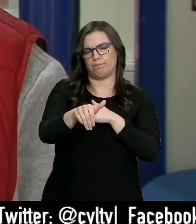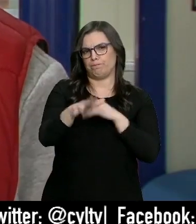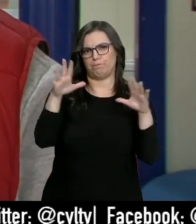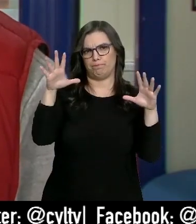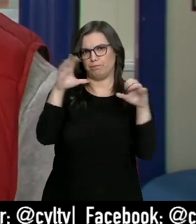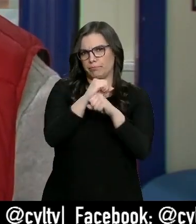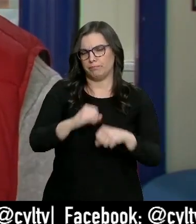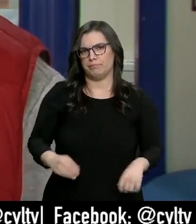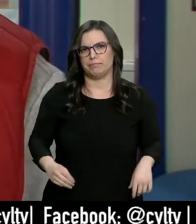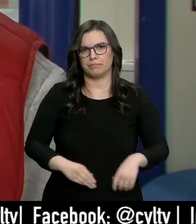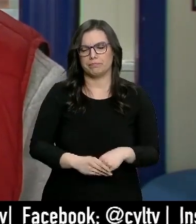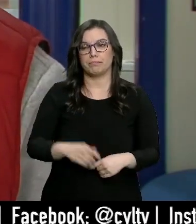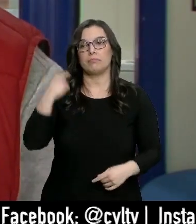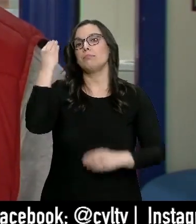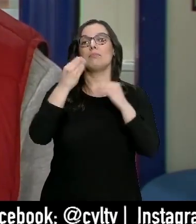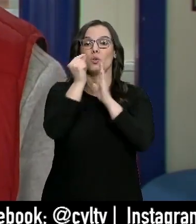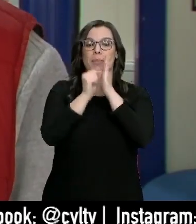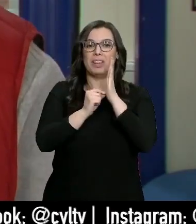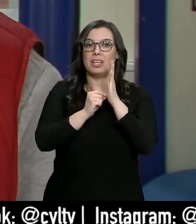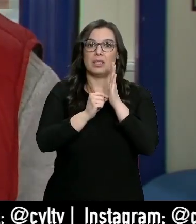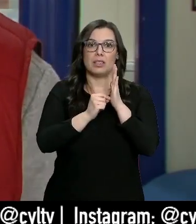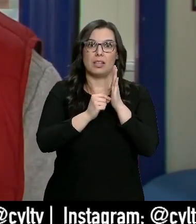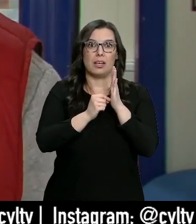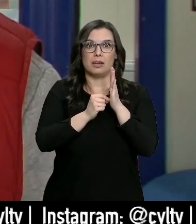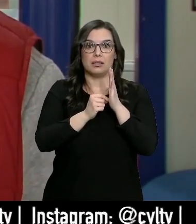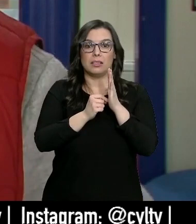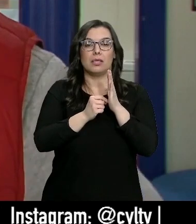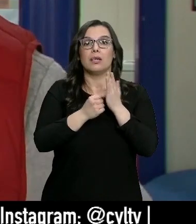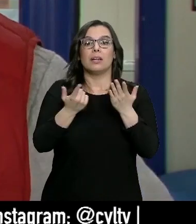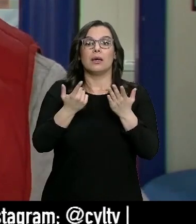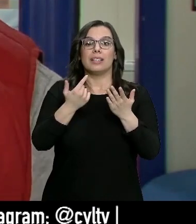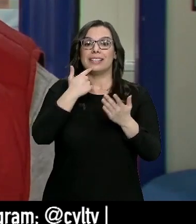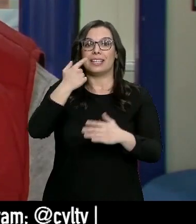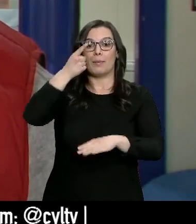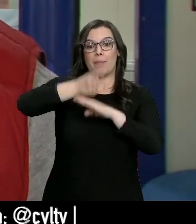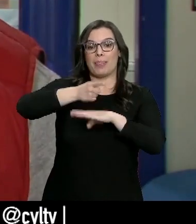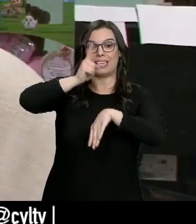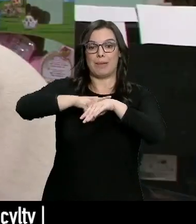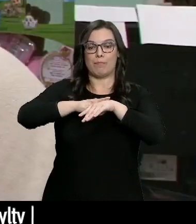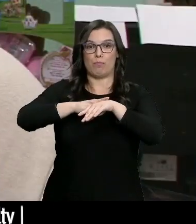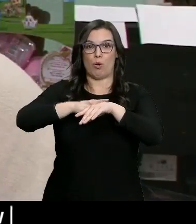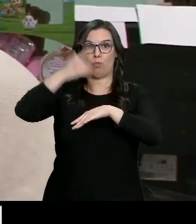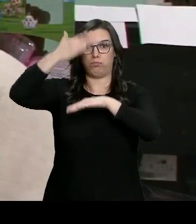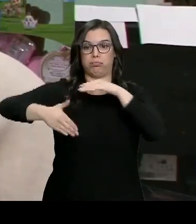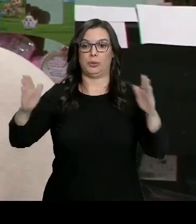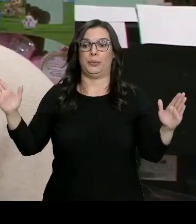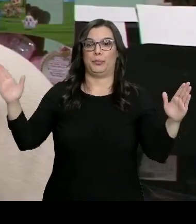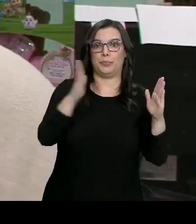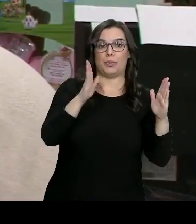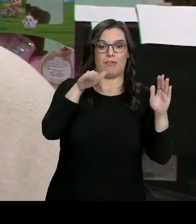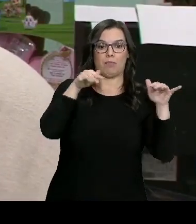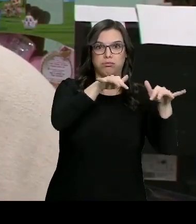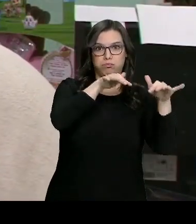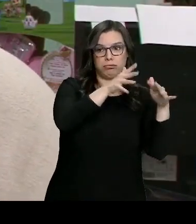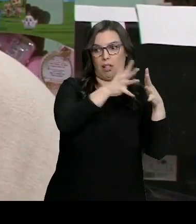Yo creo que estas medidas restrictivas de tiempo es lo que hacen, que la gente se aglomere en menos tiempo. Si ya de por sí venimos